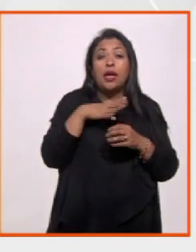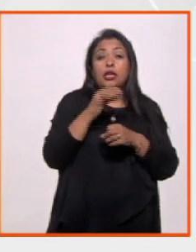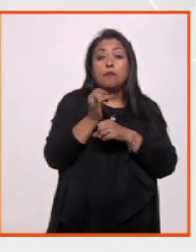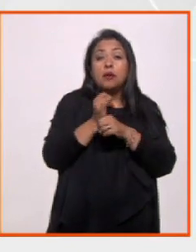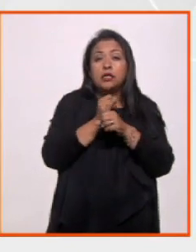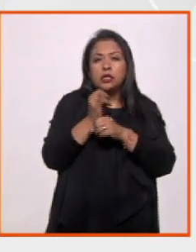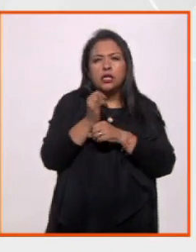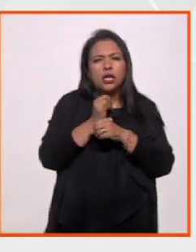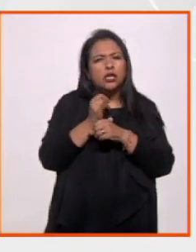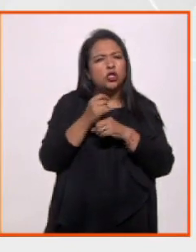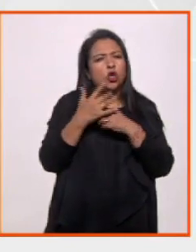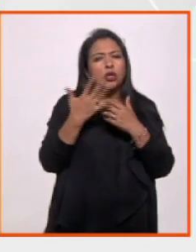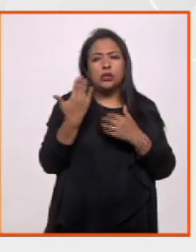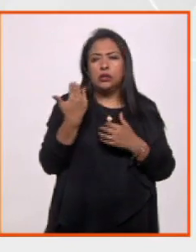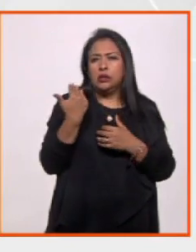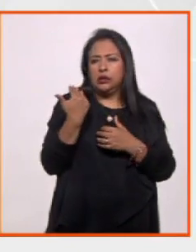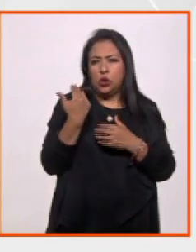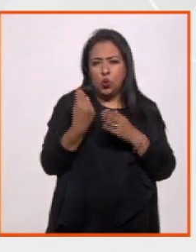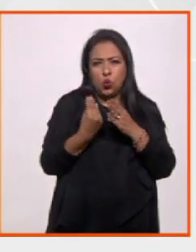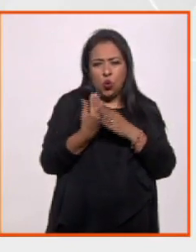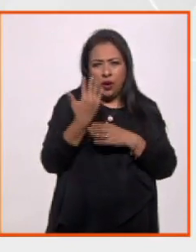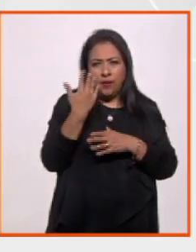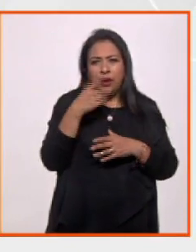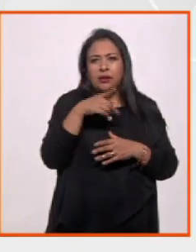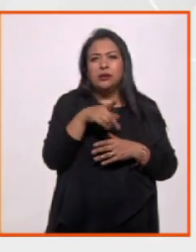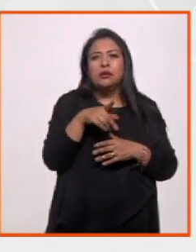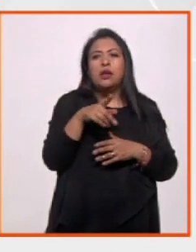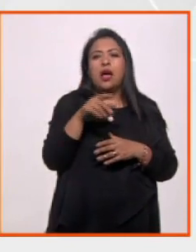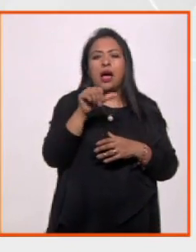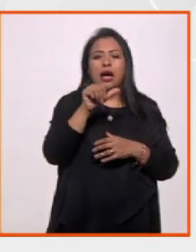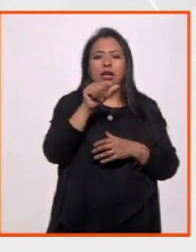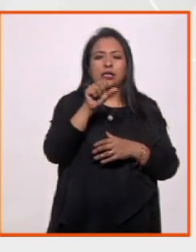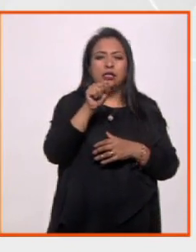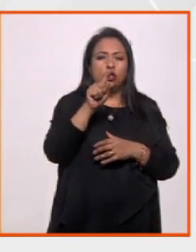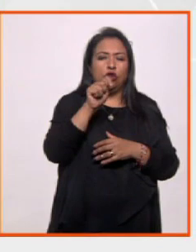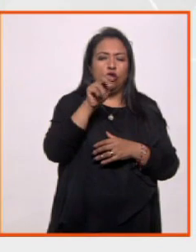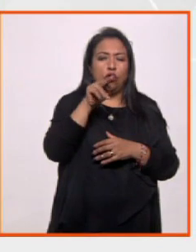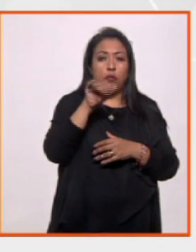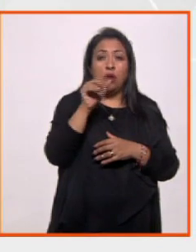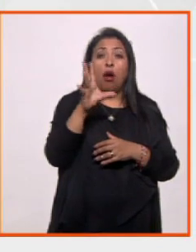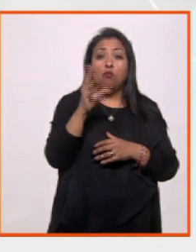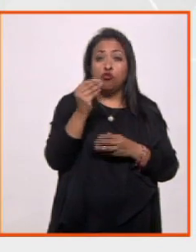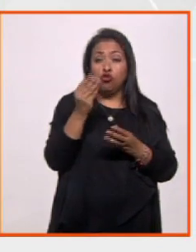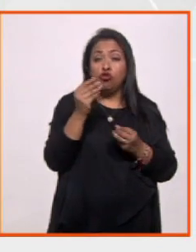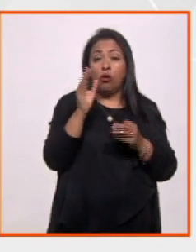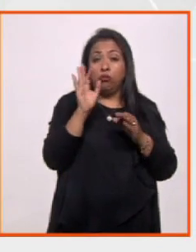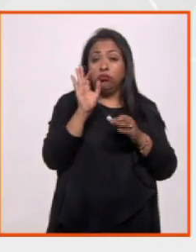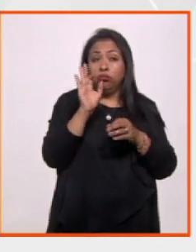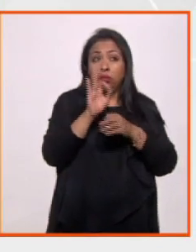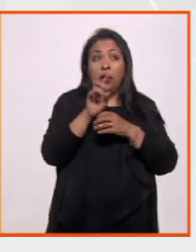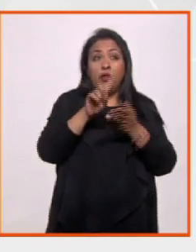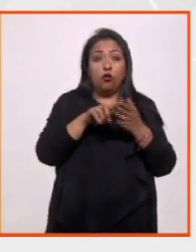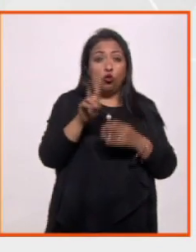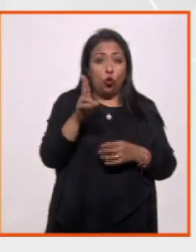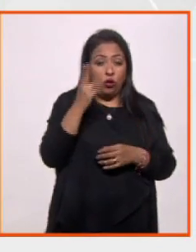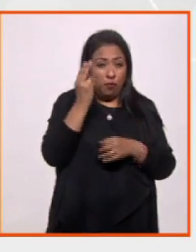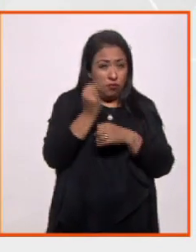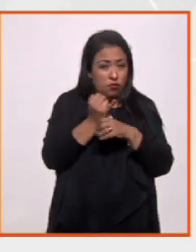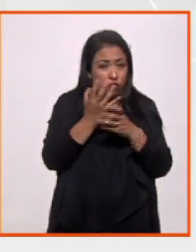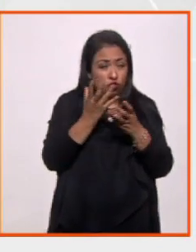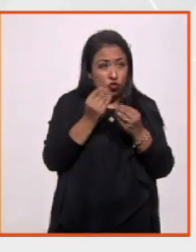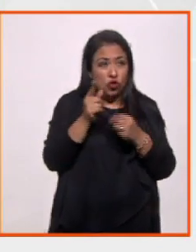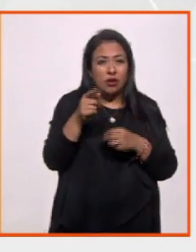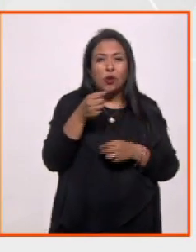investigaciones más recientes de la astronomía, y que se hace mucho, por cierto, ahí en la UNAM, donde